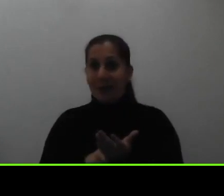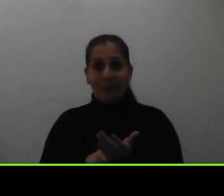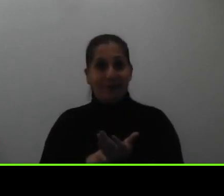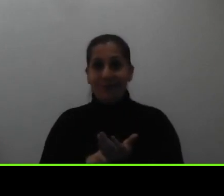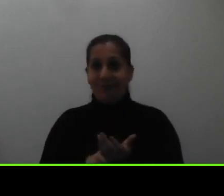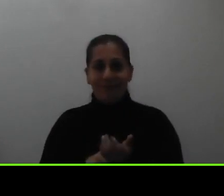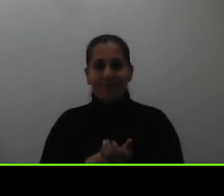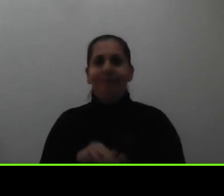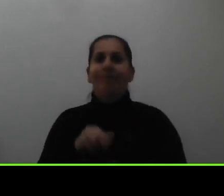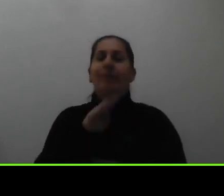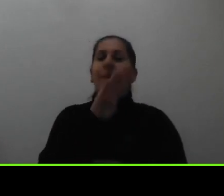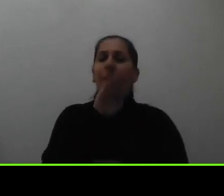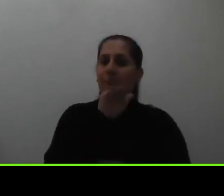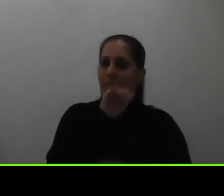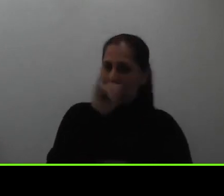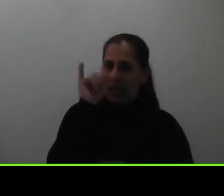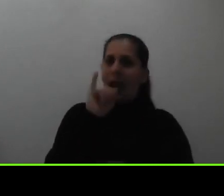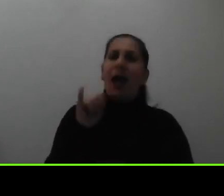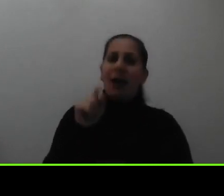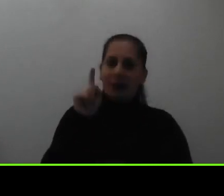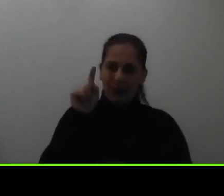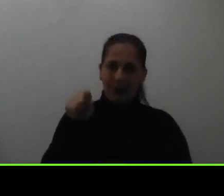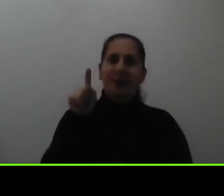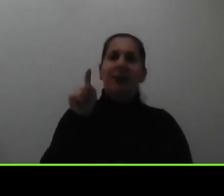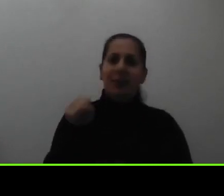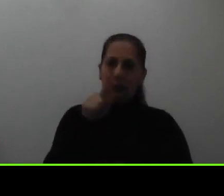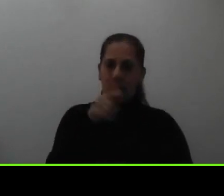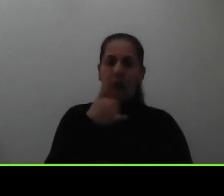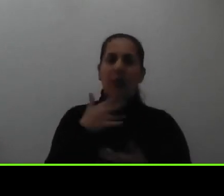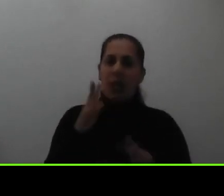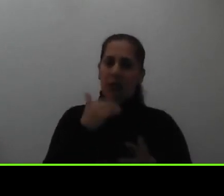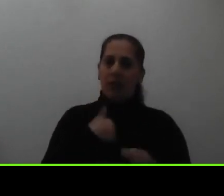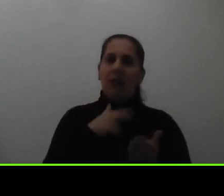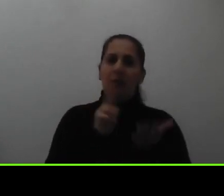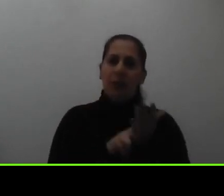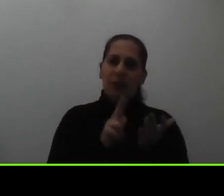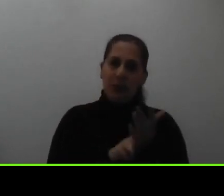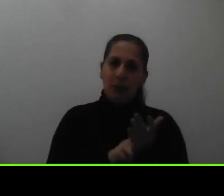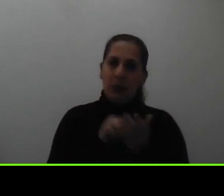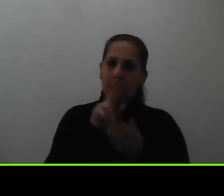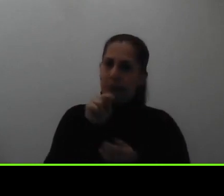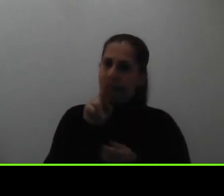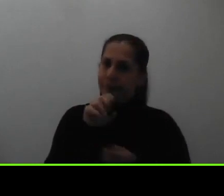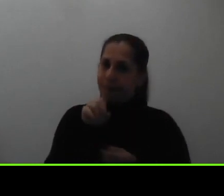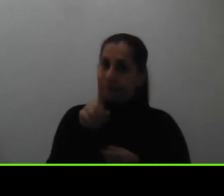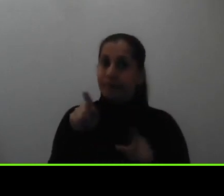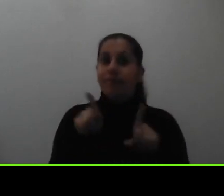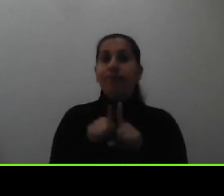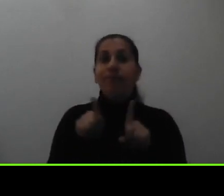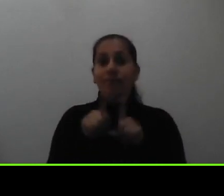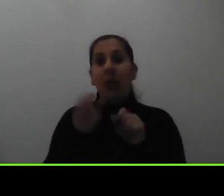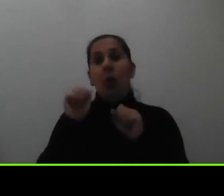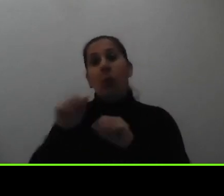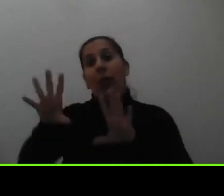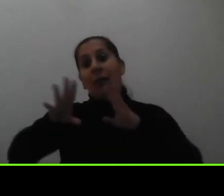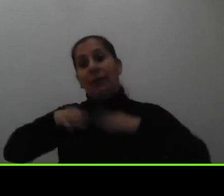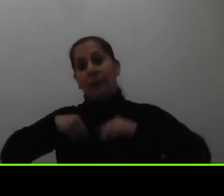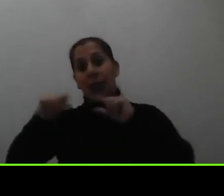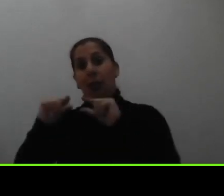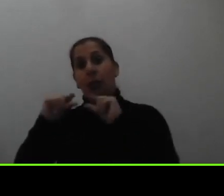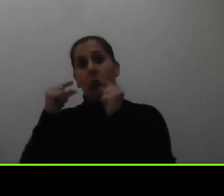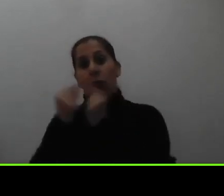con la beca de arte si se requiere que ustedes tengan matrícula y que además los puedan aceptar en un grupo de arte